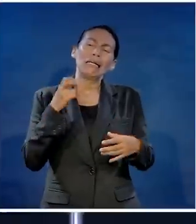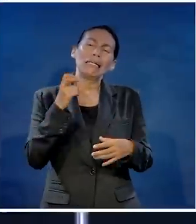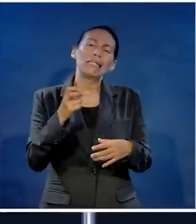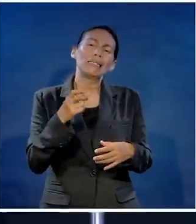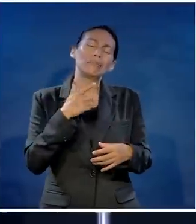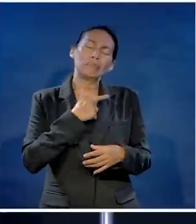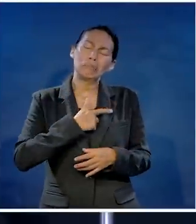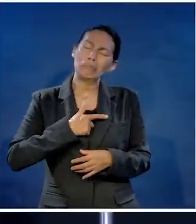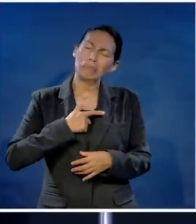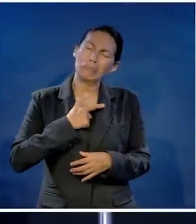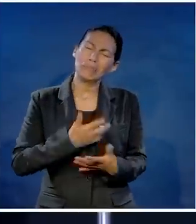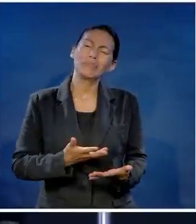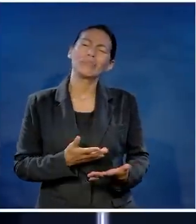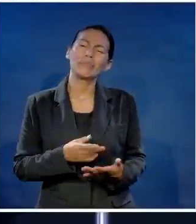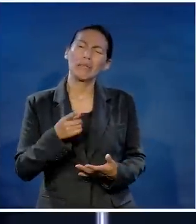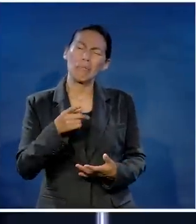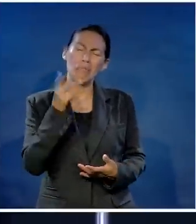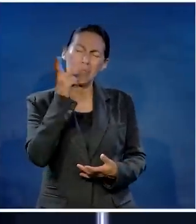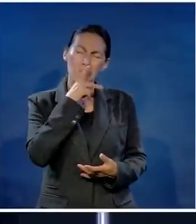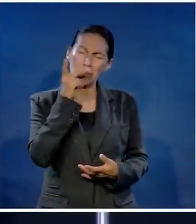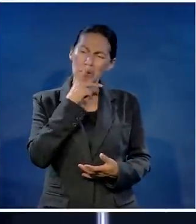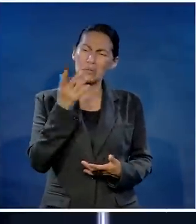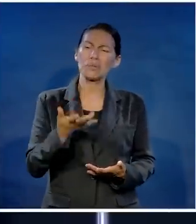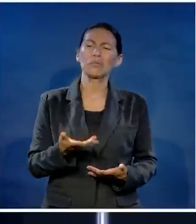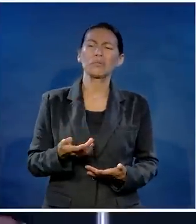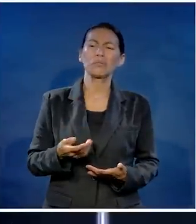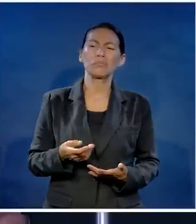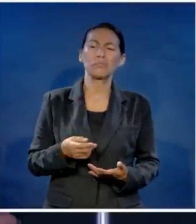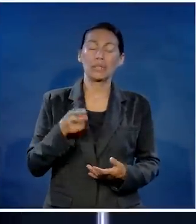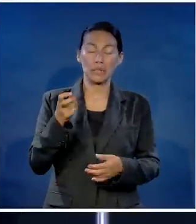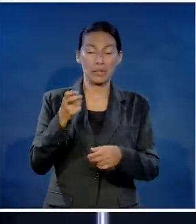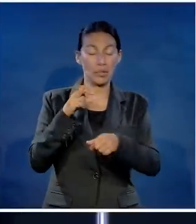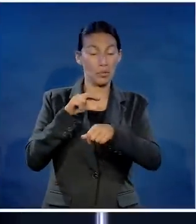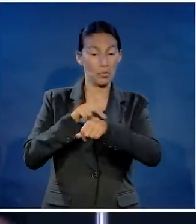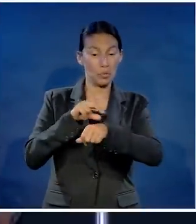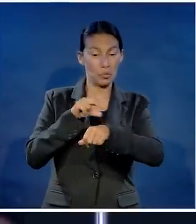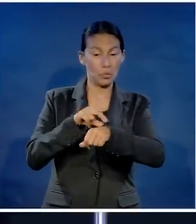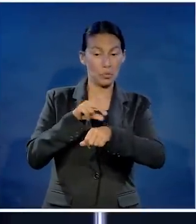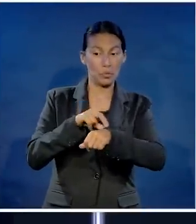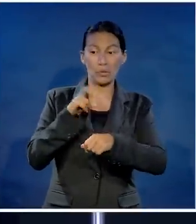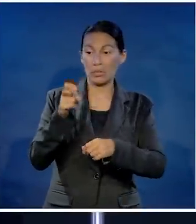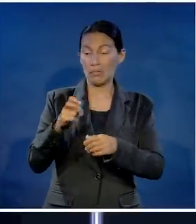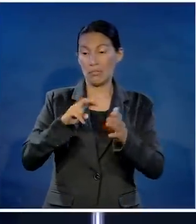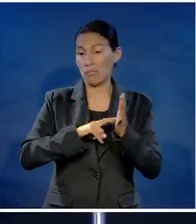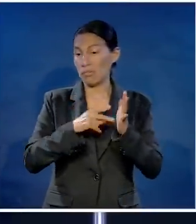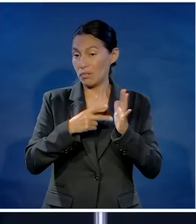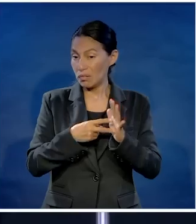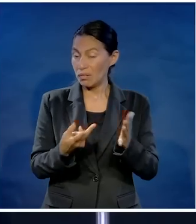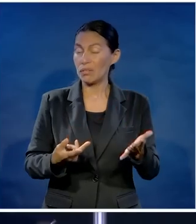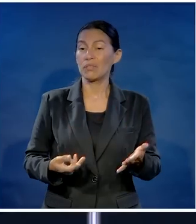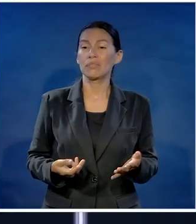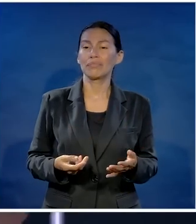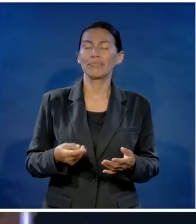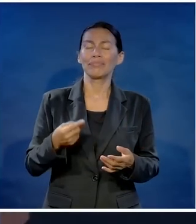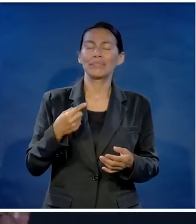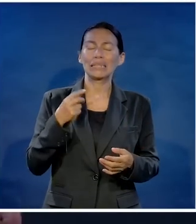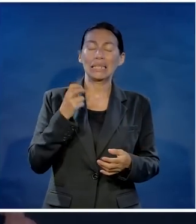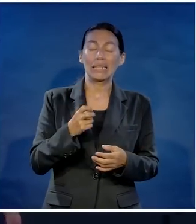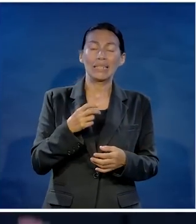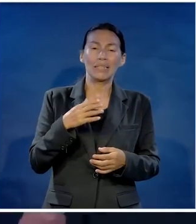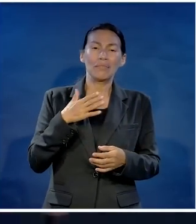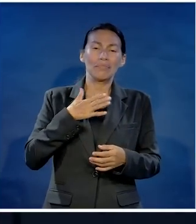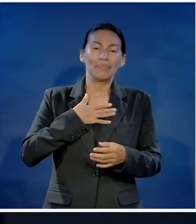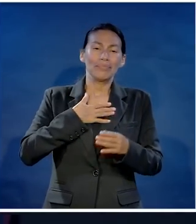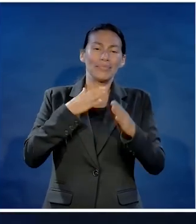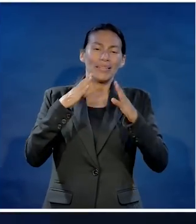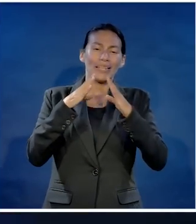enamora, dice, ¡Ay, encontré a fulanita! Este es un teólogo. ¡Qué bárbaro! Es un pastorazo. Este es un médico. Este es un arquitecto.